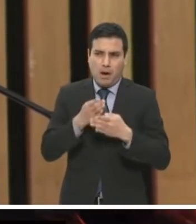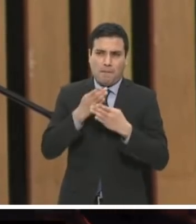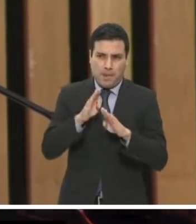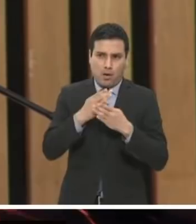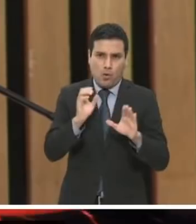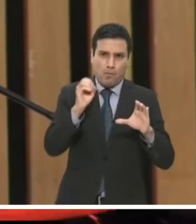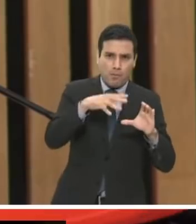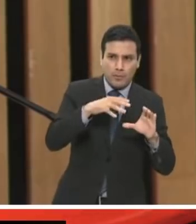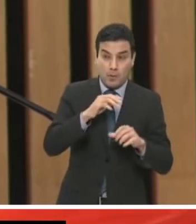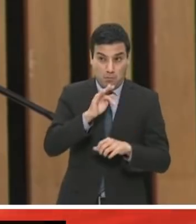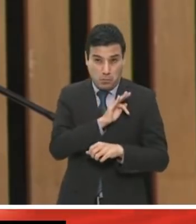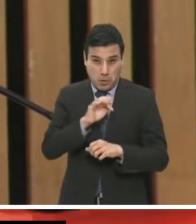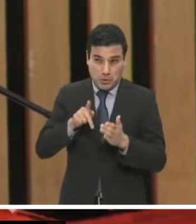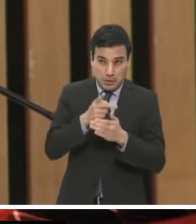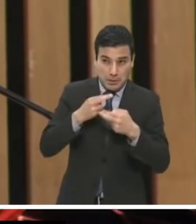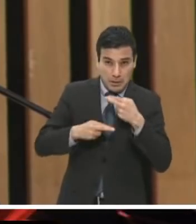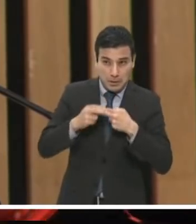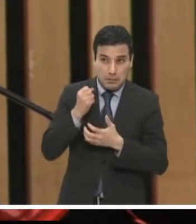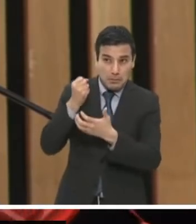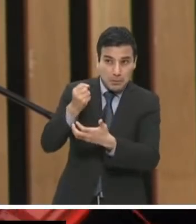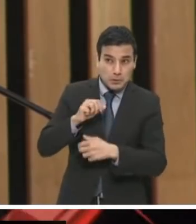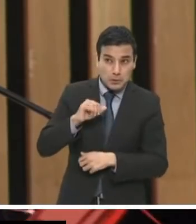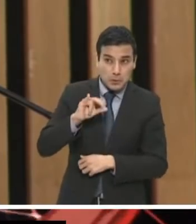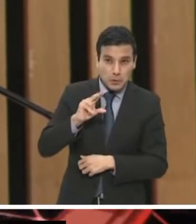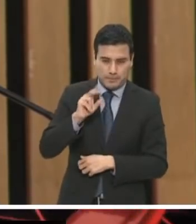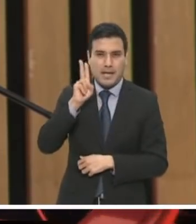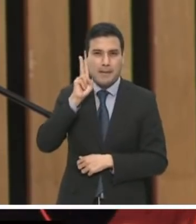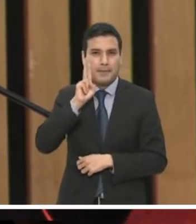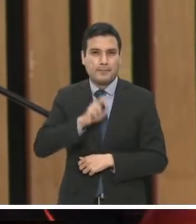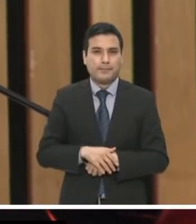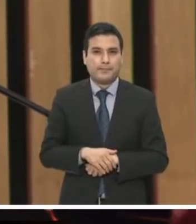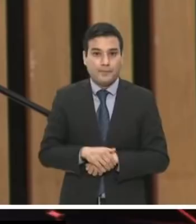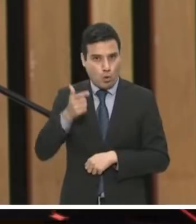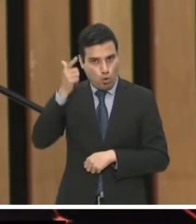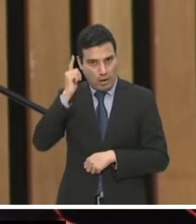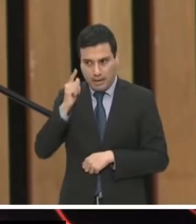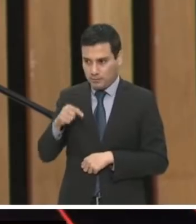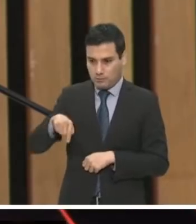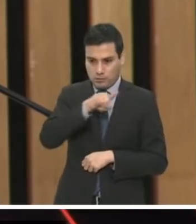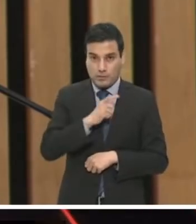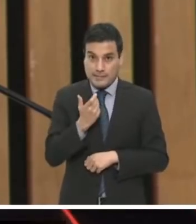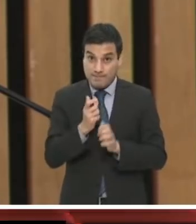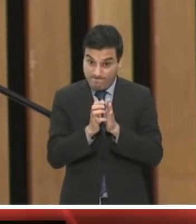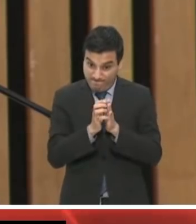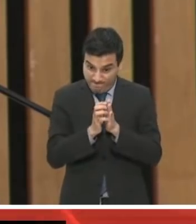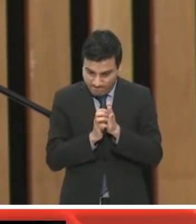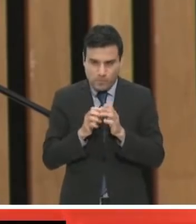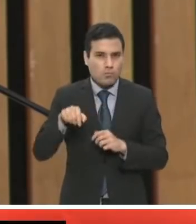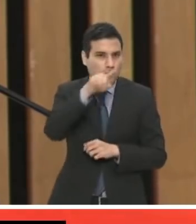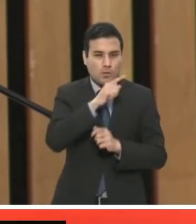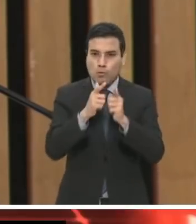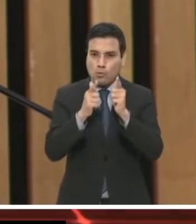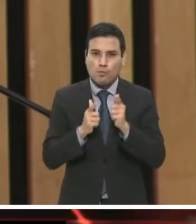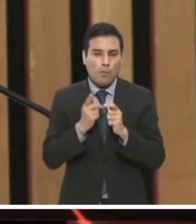bancarias del Instituto Político. Esperamos que este ejemplo de austeridad sea replicado por otros partidos políticos